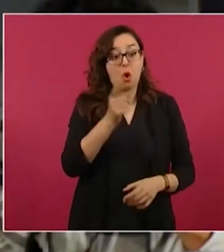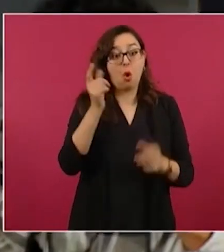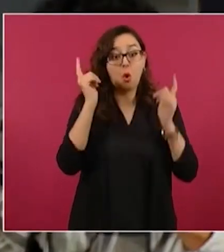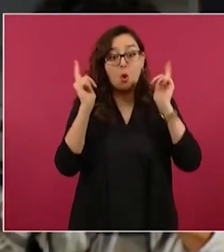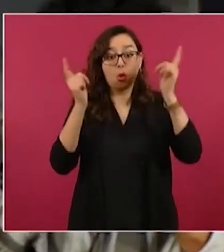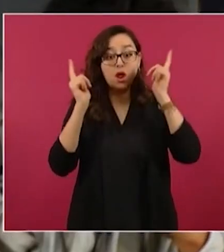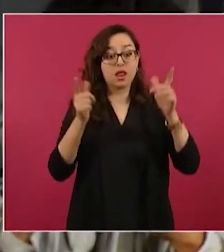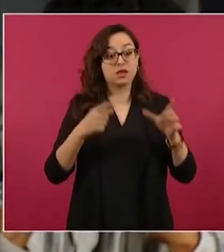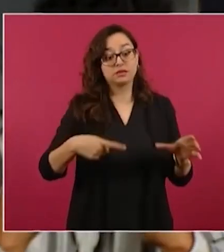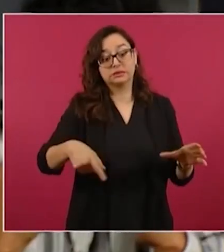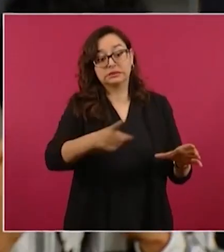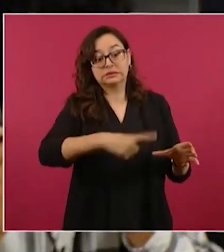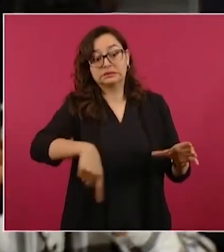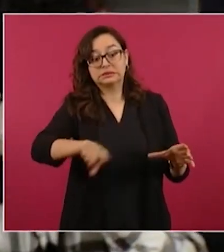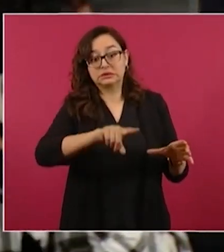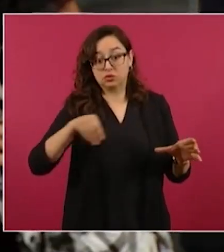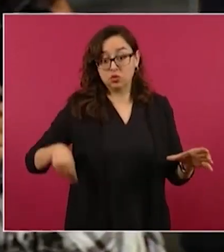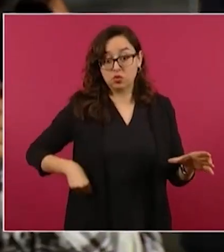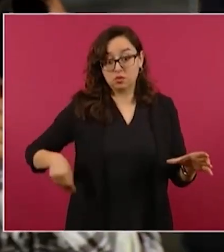Que todos hablen.